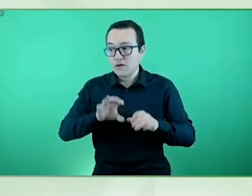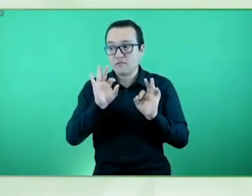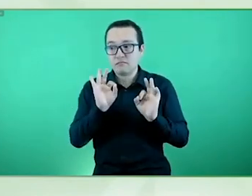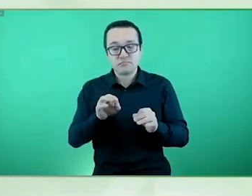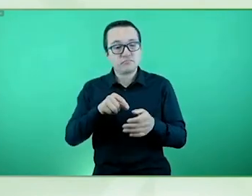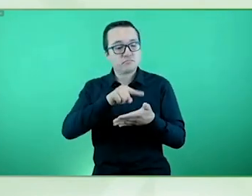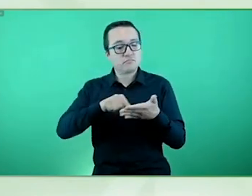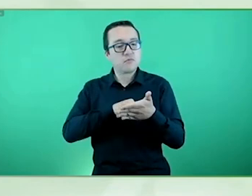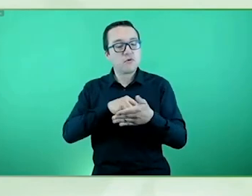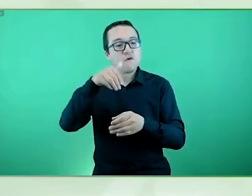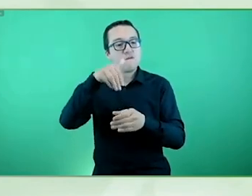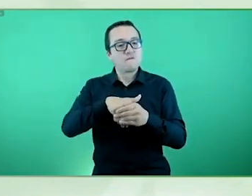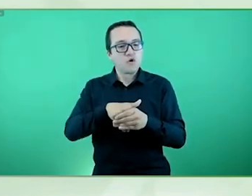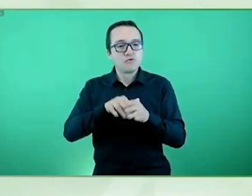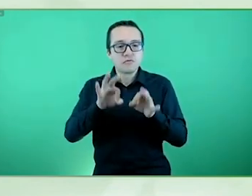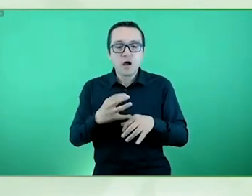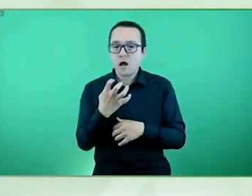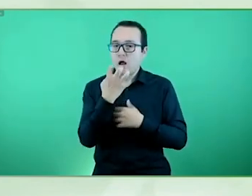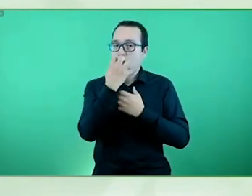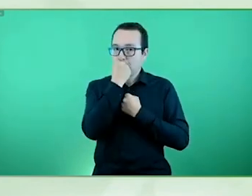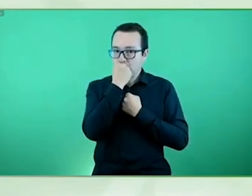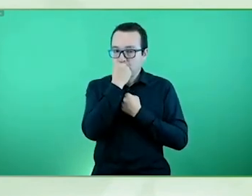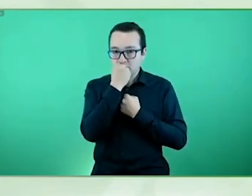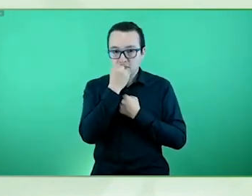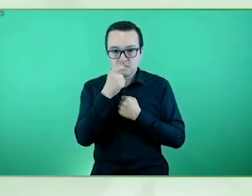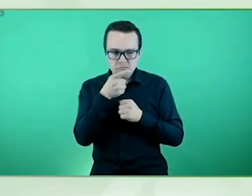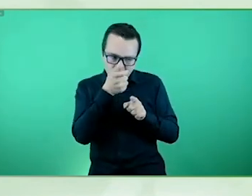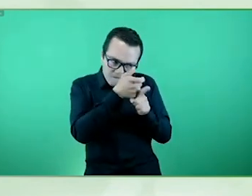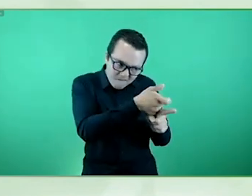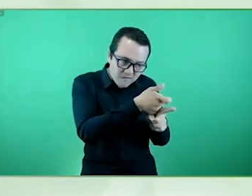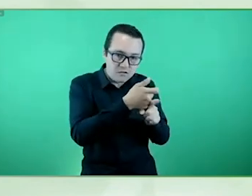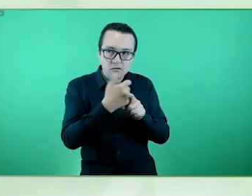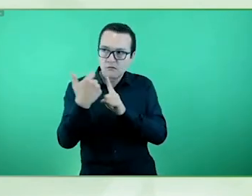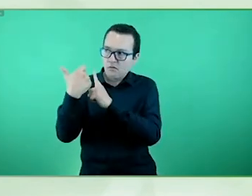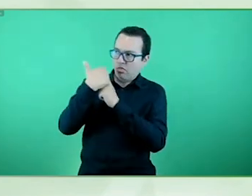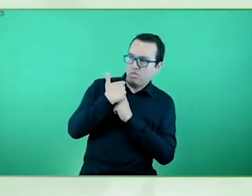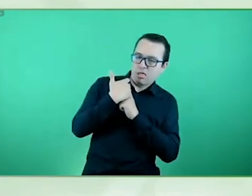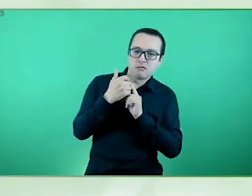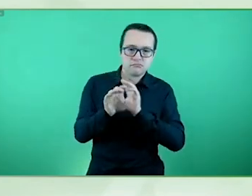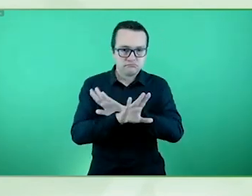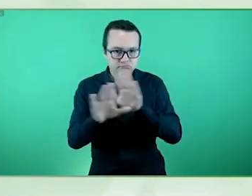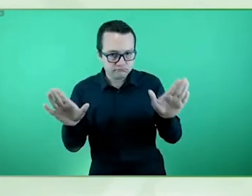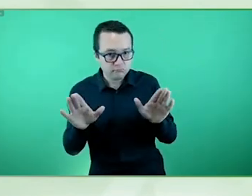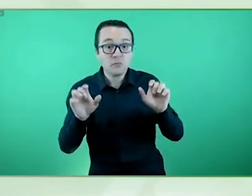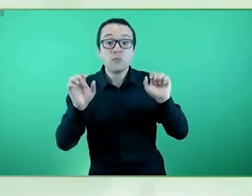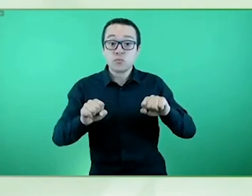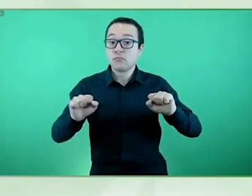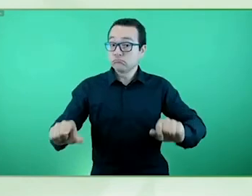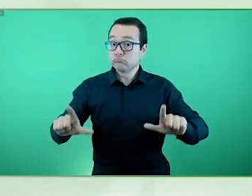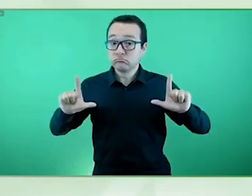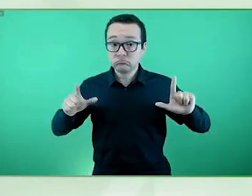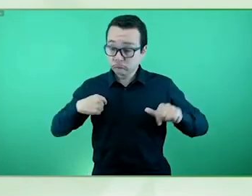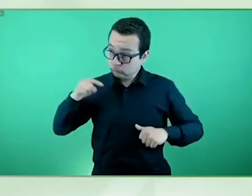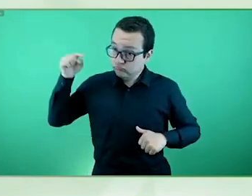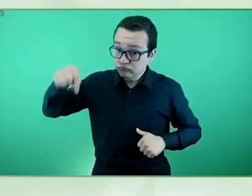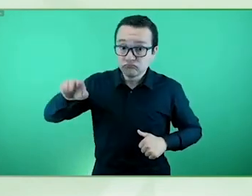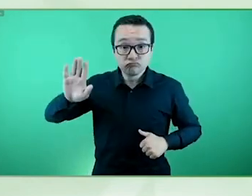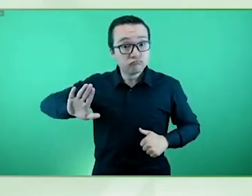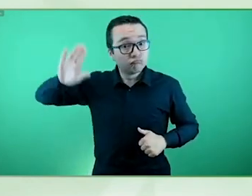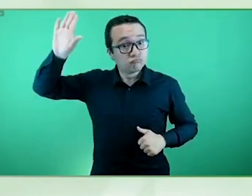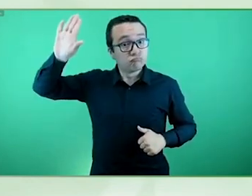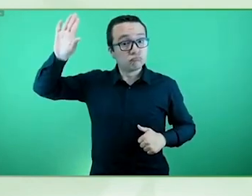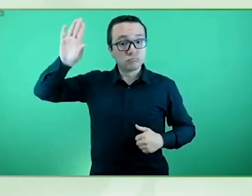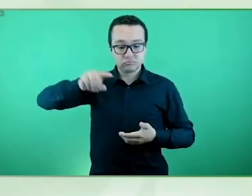intimidación y también a presentarse como candidatos a las elecciones ejercer cargos y